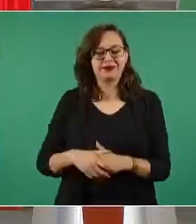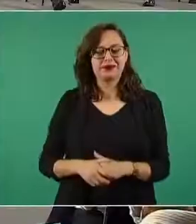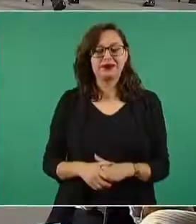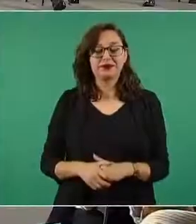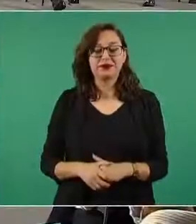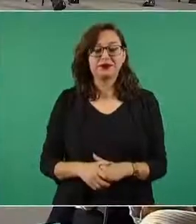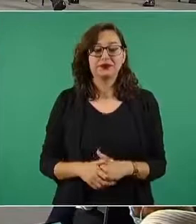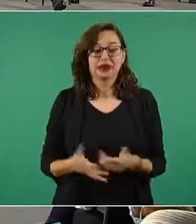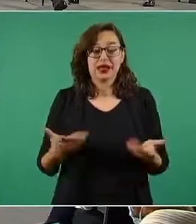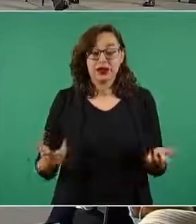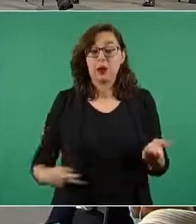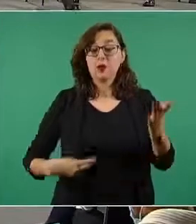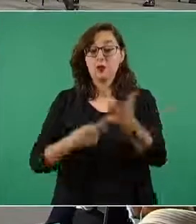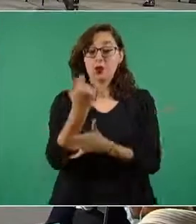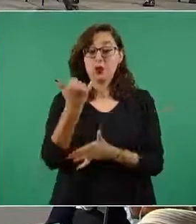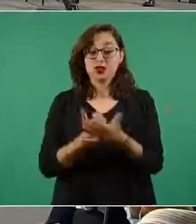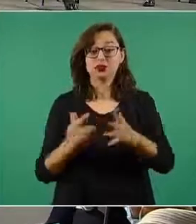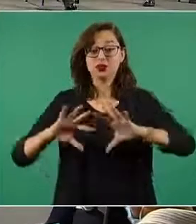proyecto integral